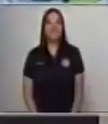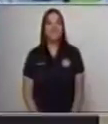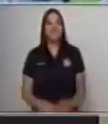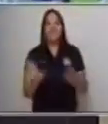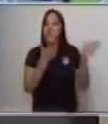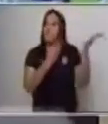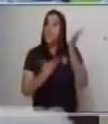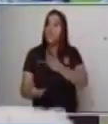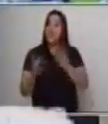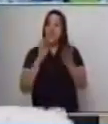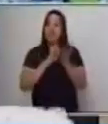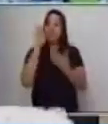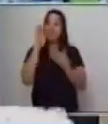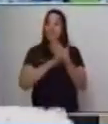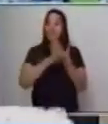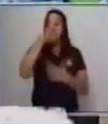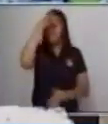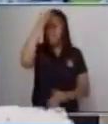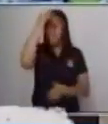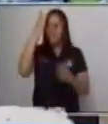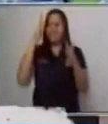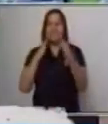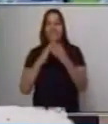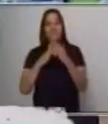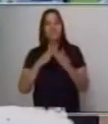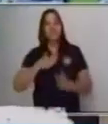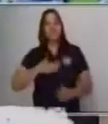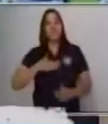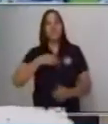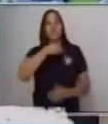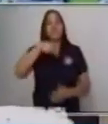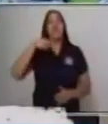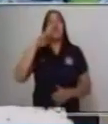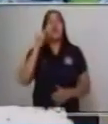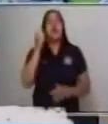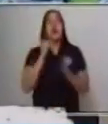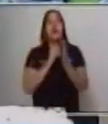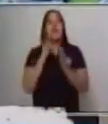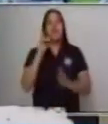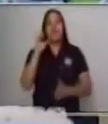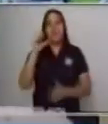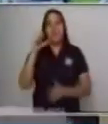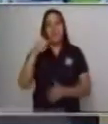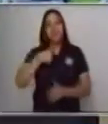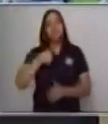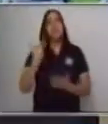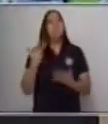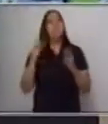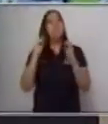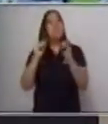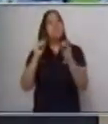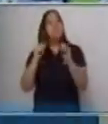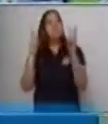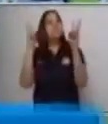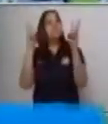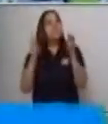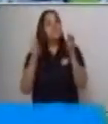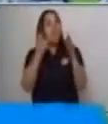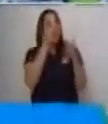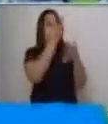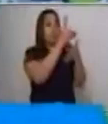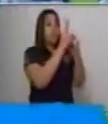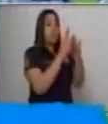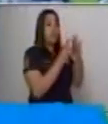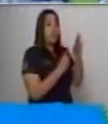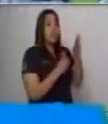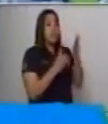Bienvenido a este espacio educativo Aprende en Casa. Soy Raquel Arevalo y en esta oportunidad desarrollaré el tema, la descripción